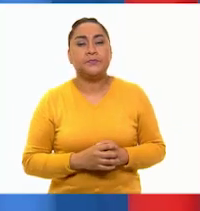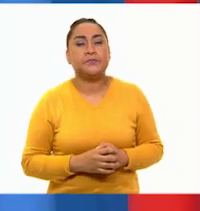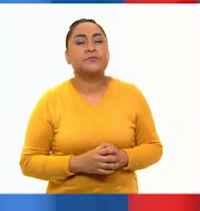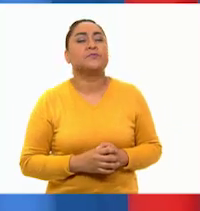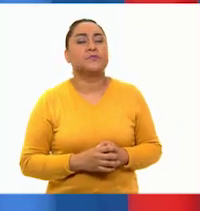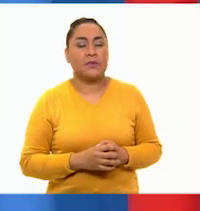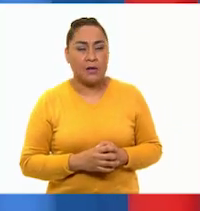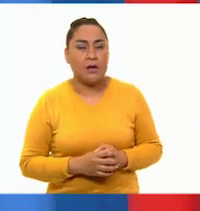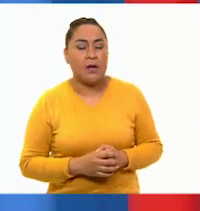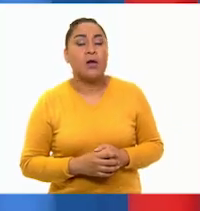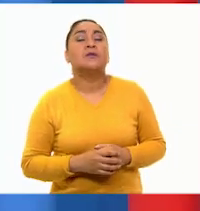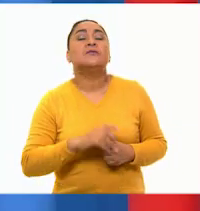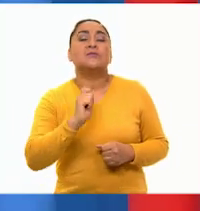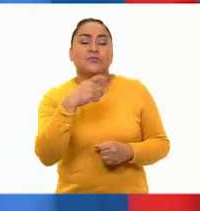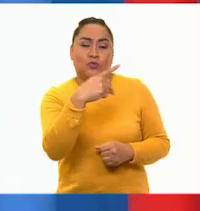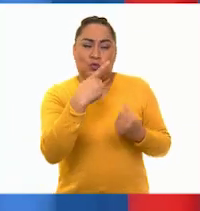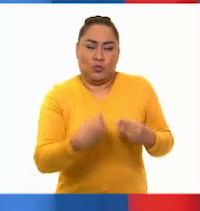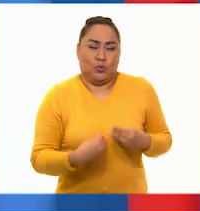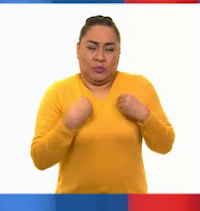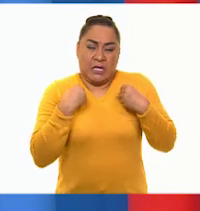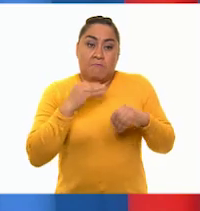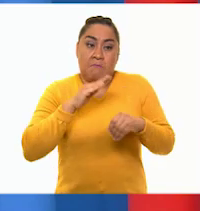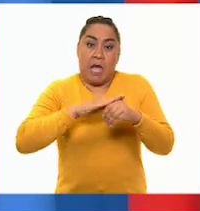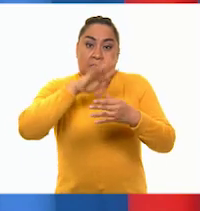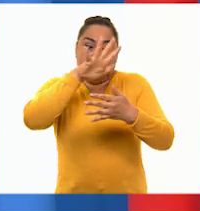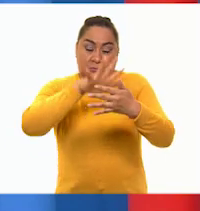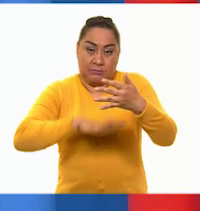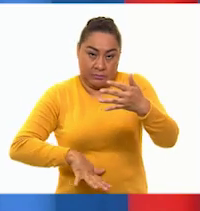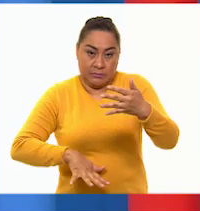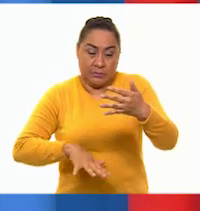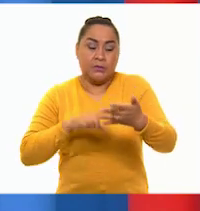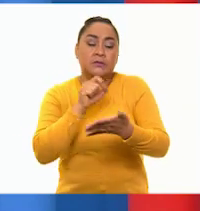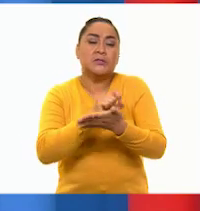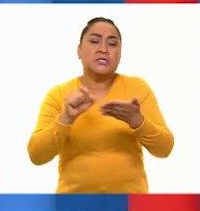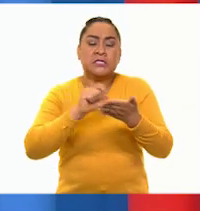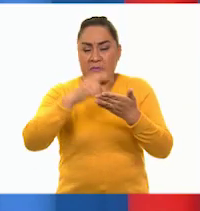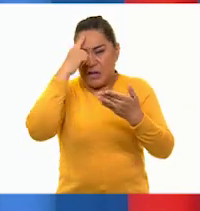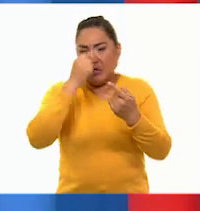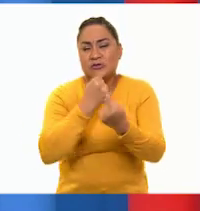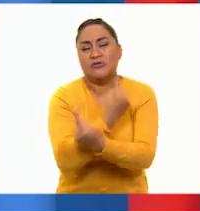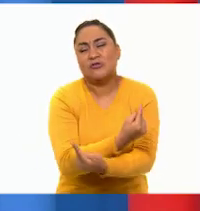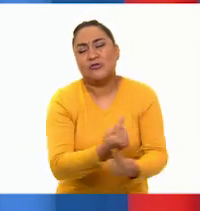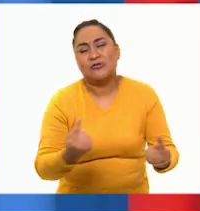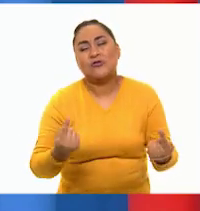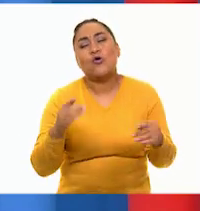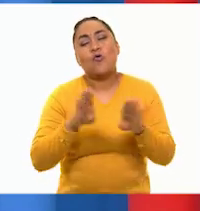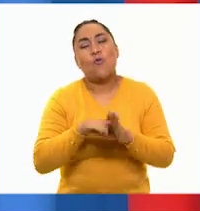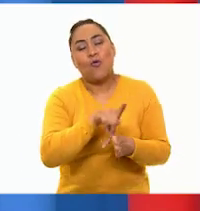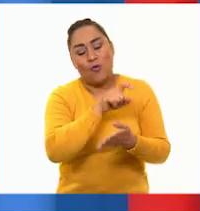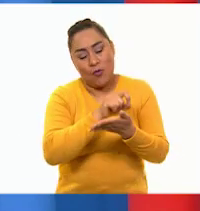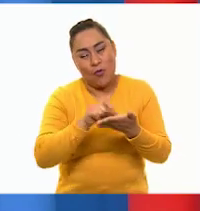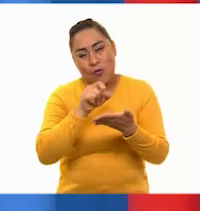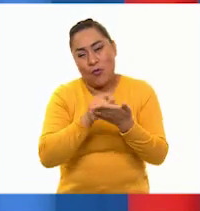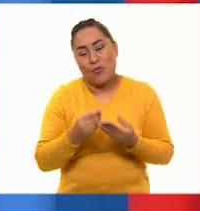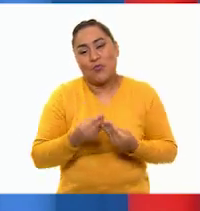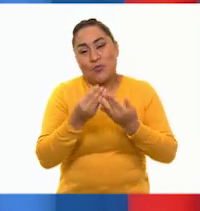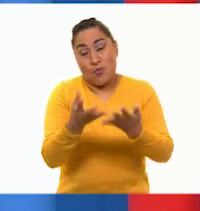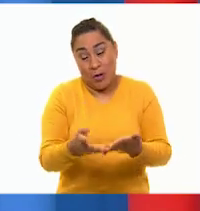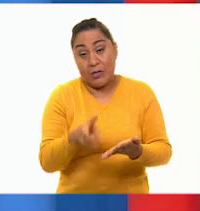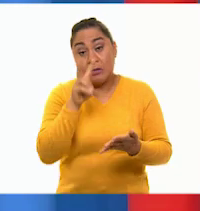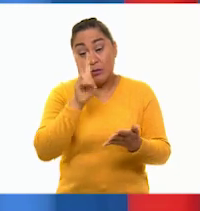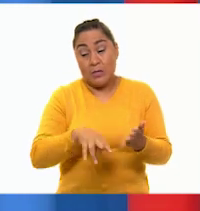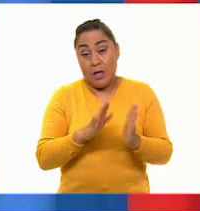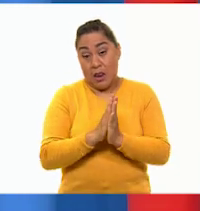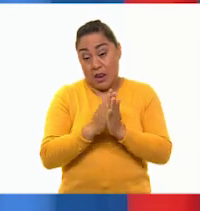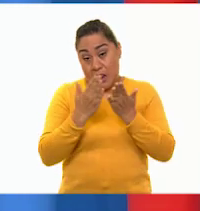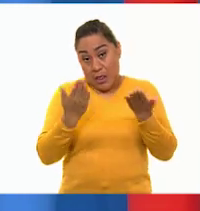es que se trata de una biografía más extensa de Leona Vicario, escrita para niños como si ella la estuviera contando. Y como abarca todo